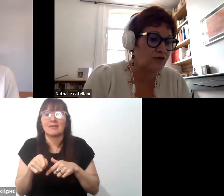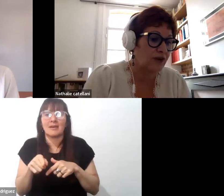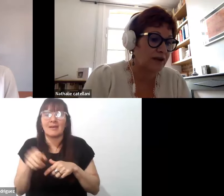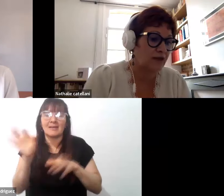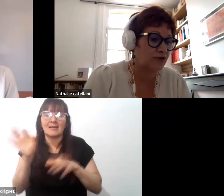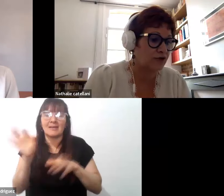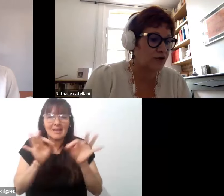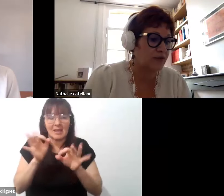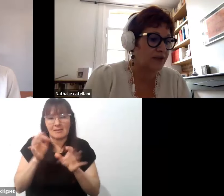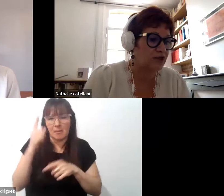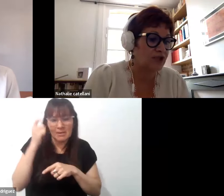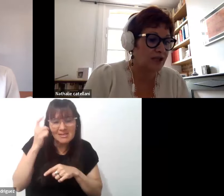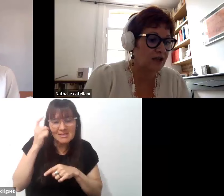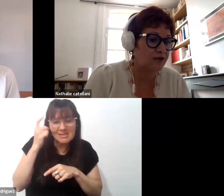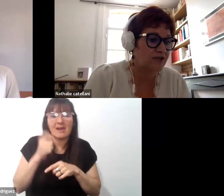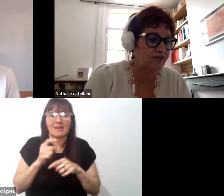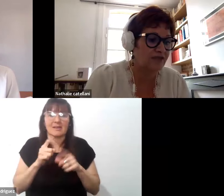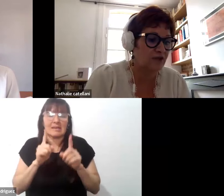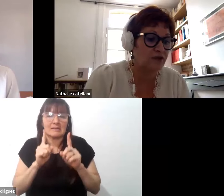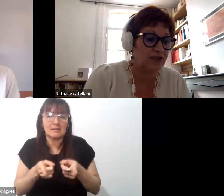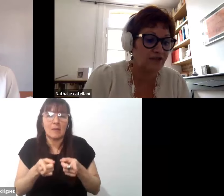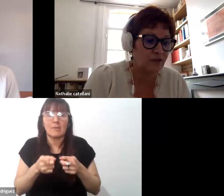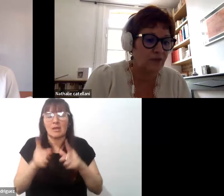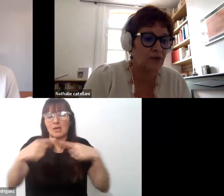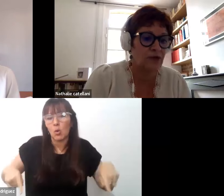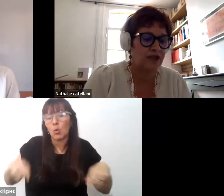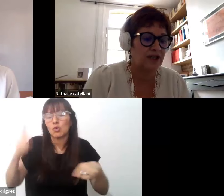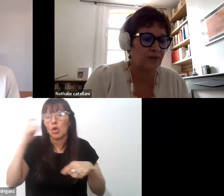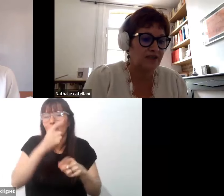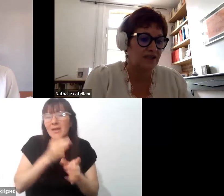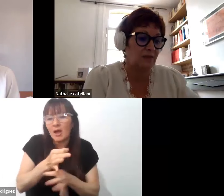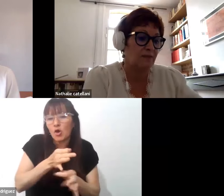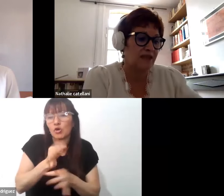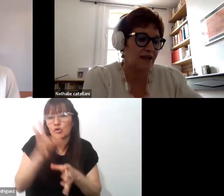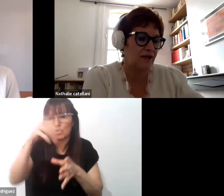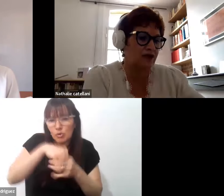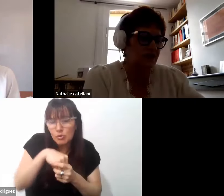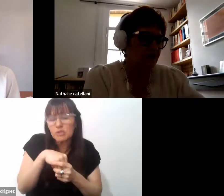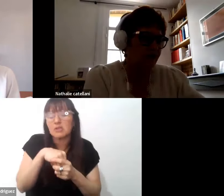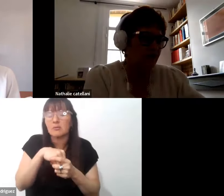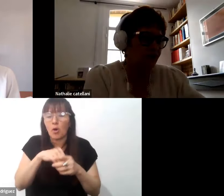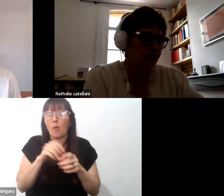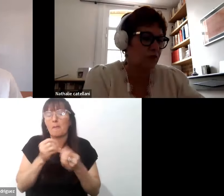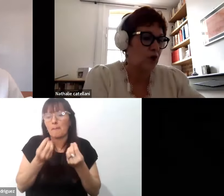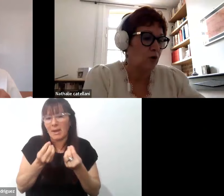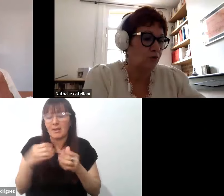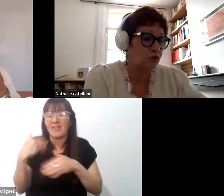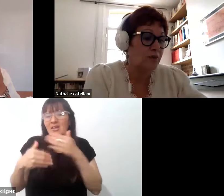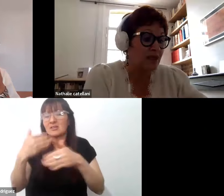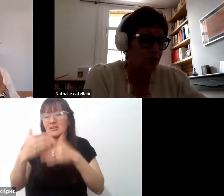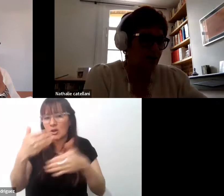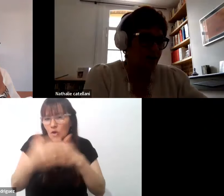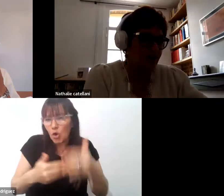de concebir recursos pedagógicos inclusivos para el desarrollo de